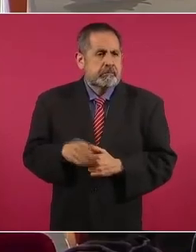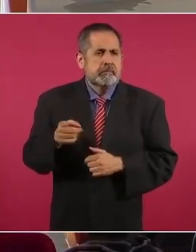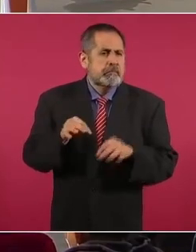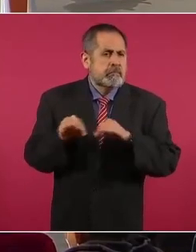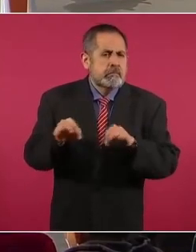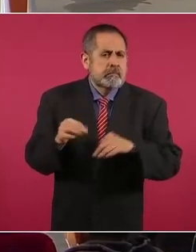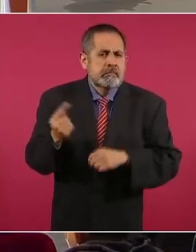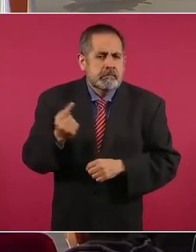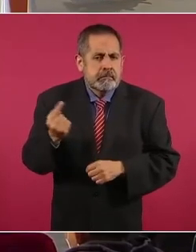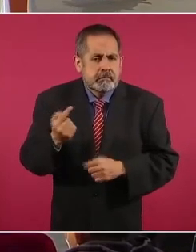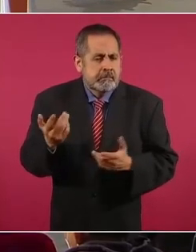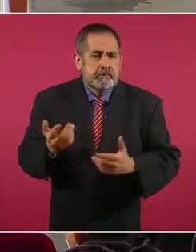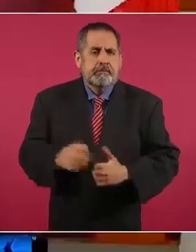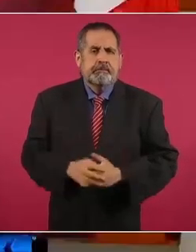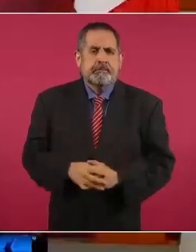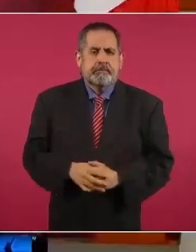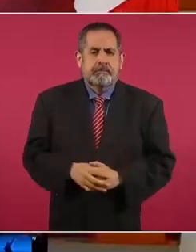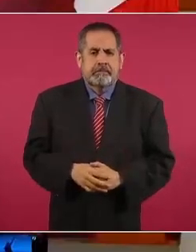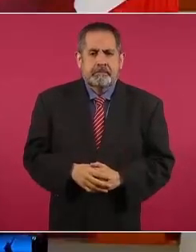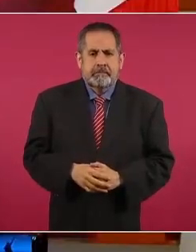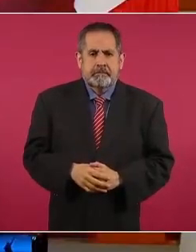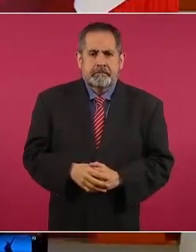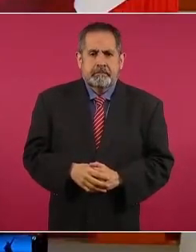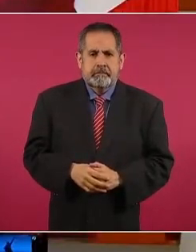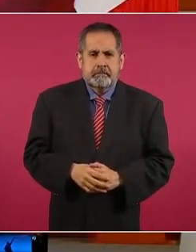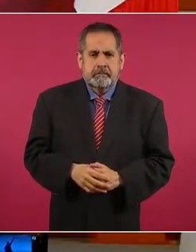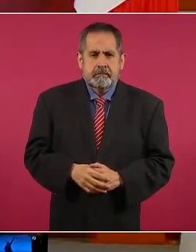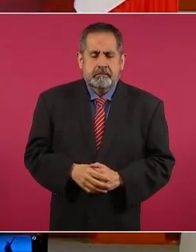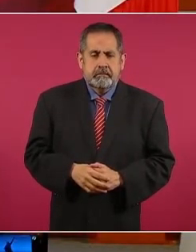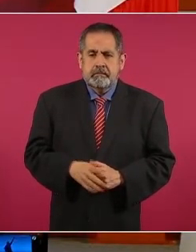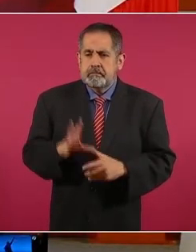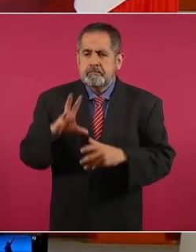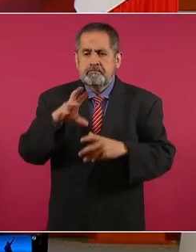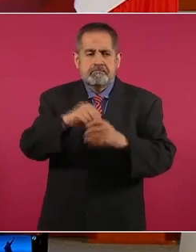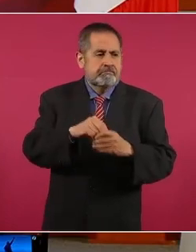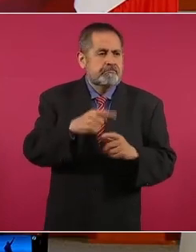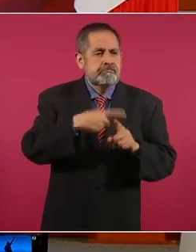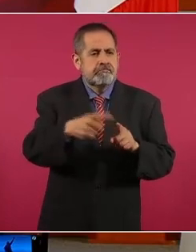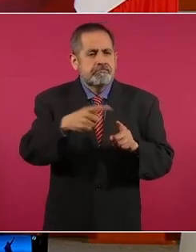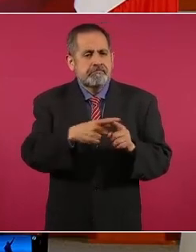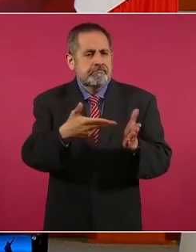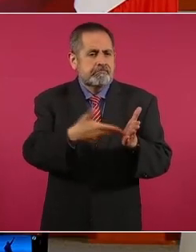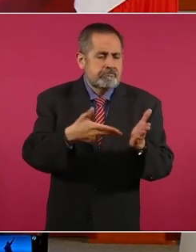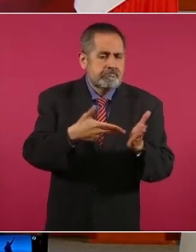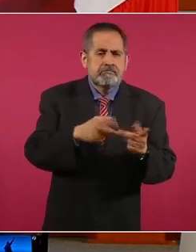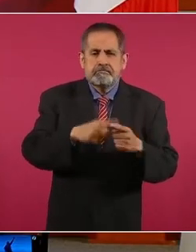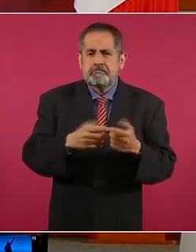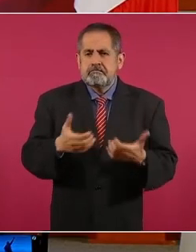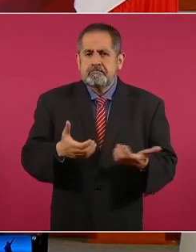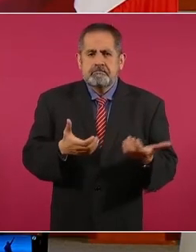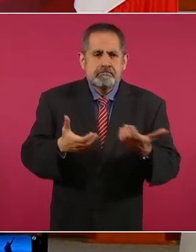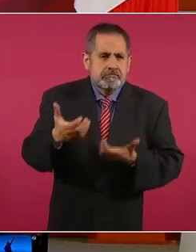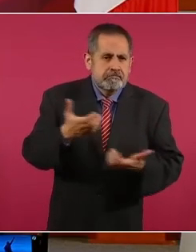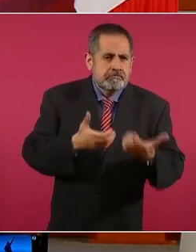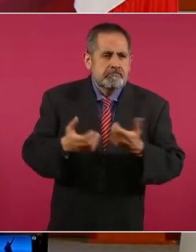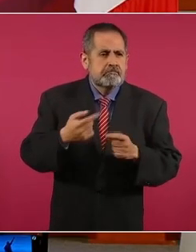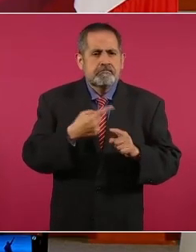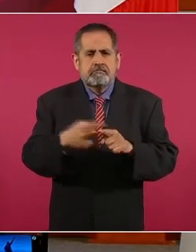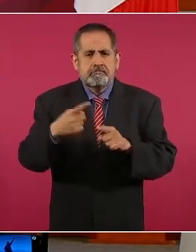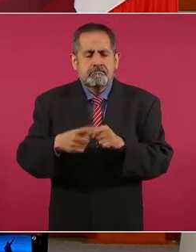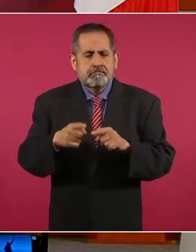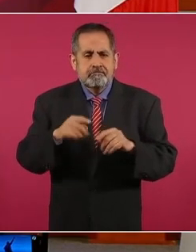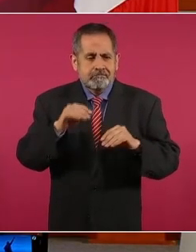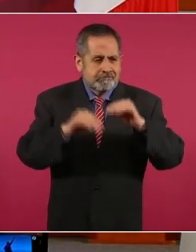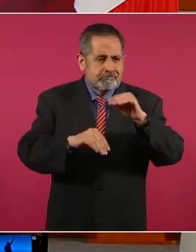en talleres, en comercios, en